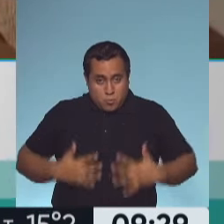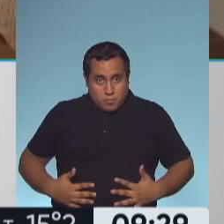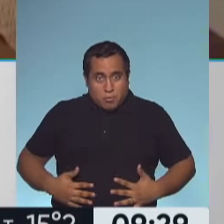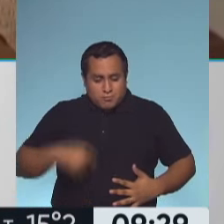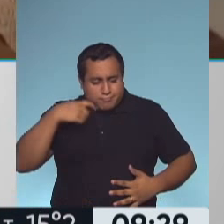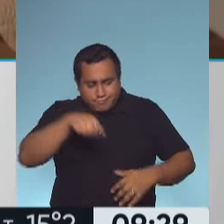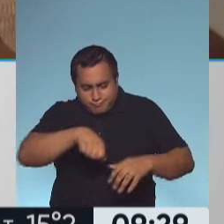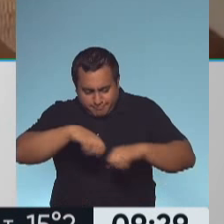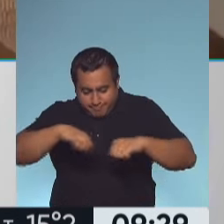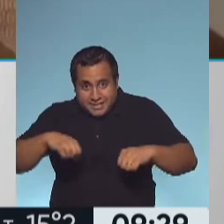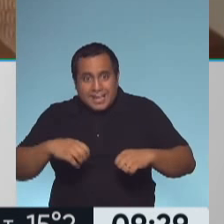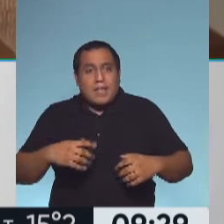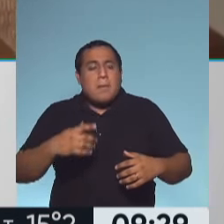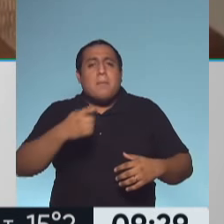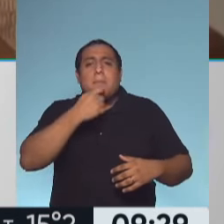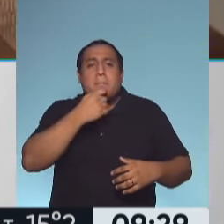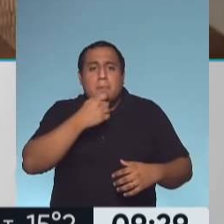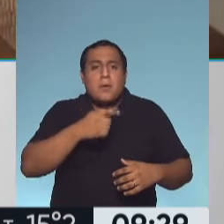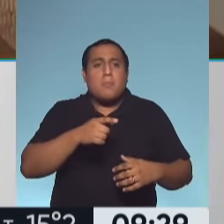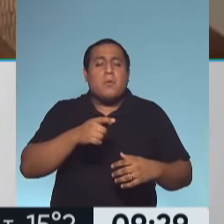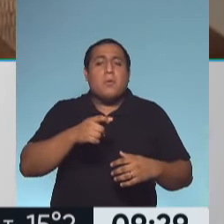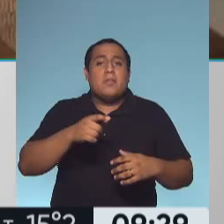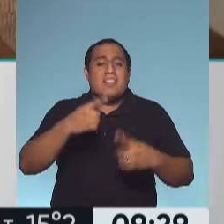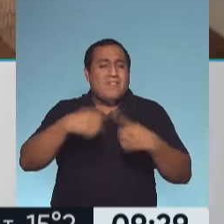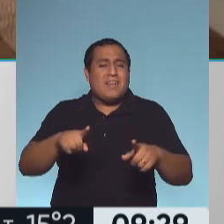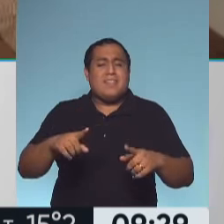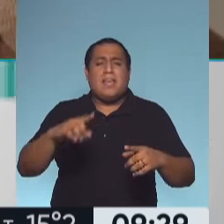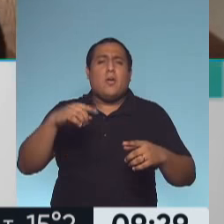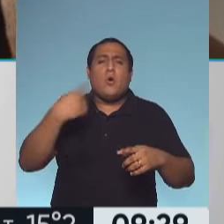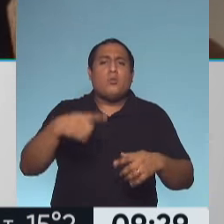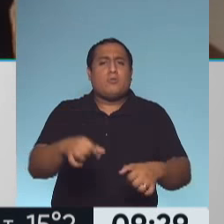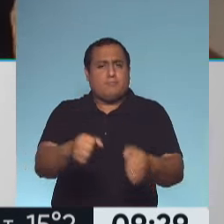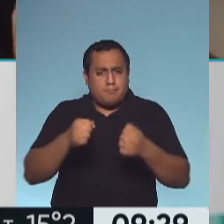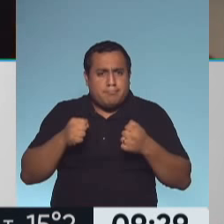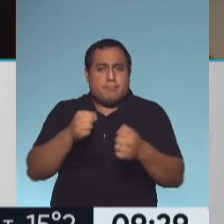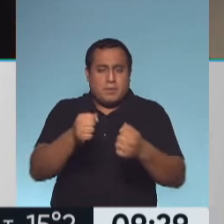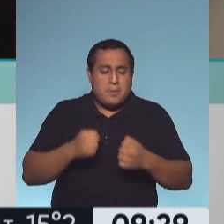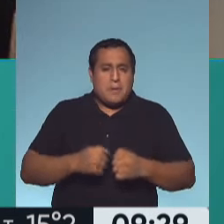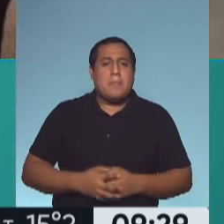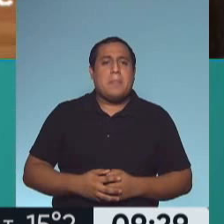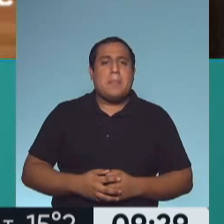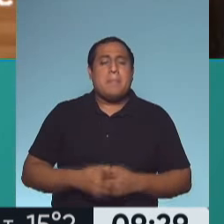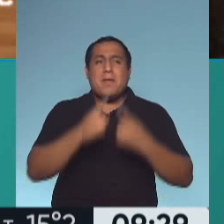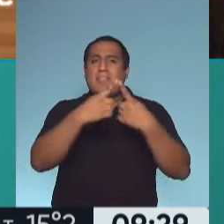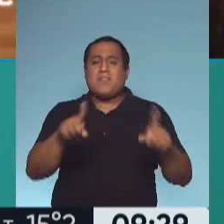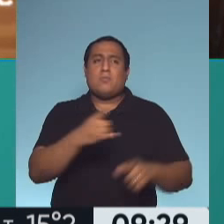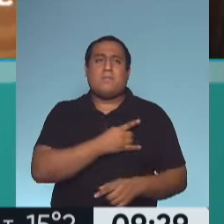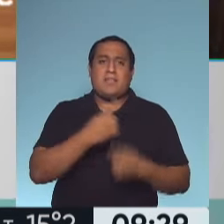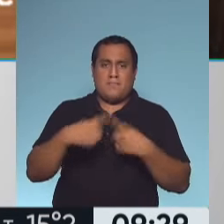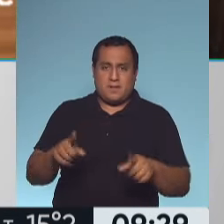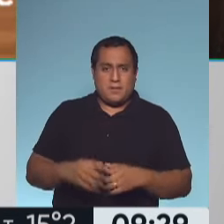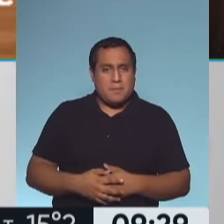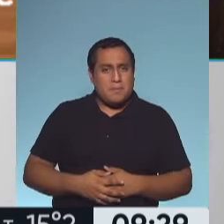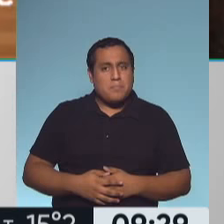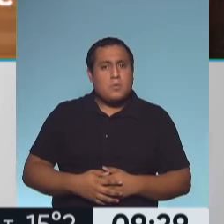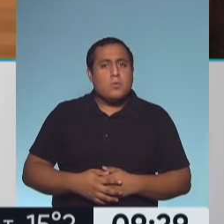todo lo demás cambia. Lo que los músculos hacen en función no tiene nada que ver con lo que dice la anatomía académica. Bien. Remo, apertura. Por